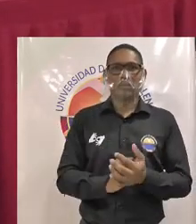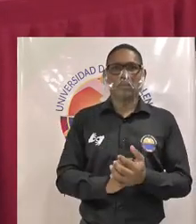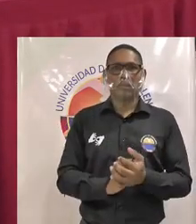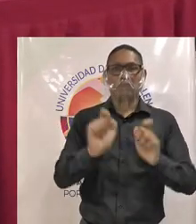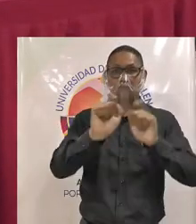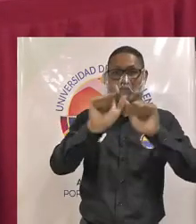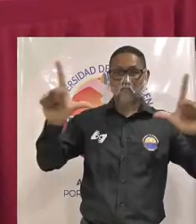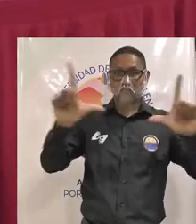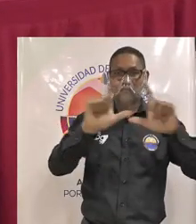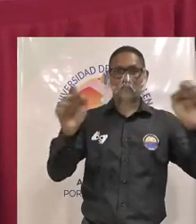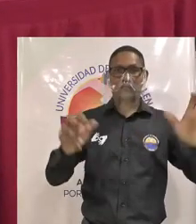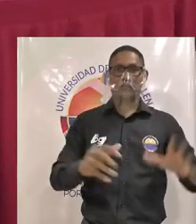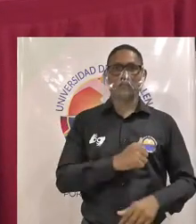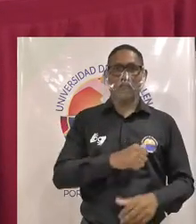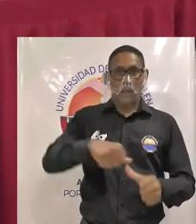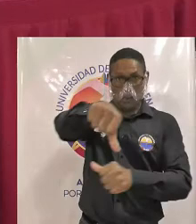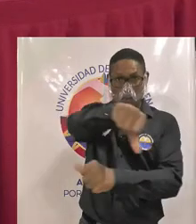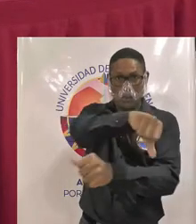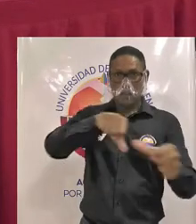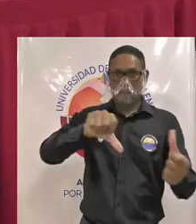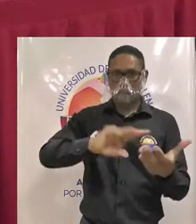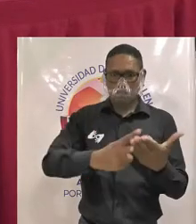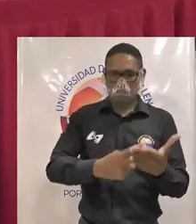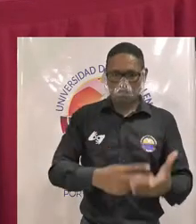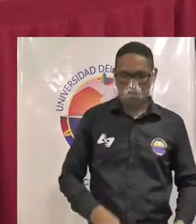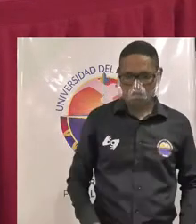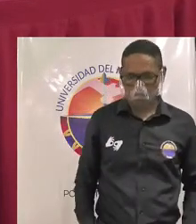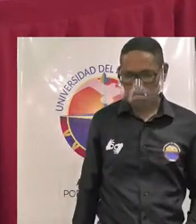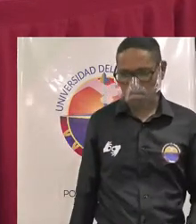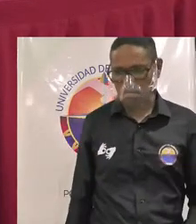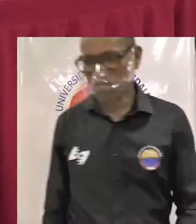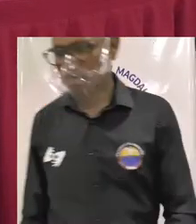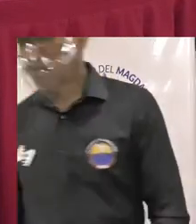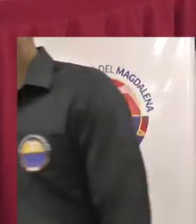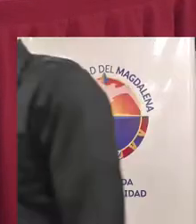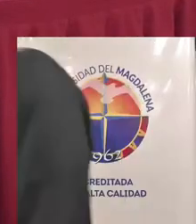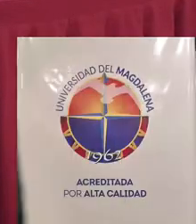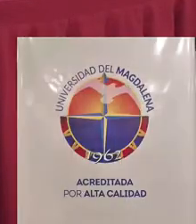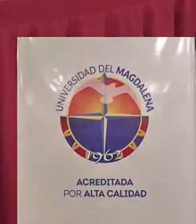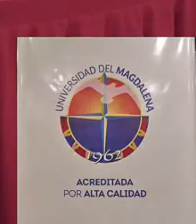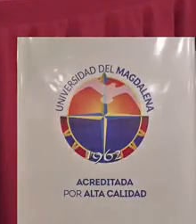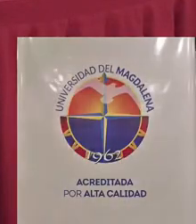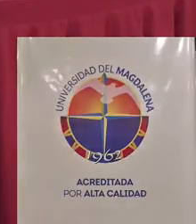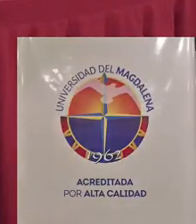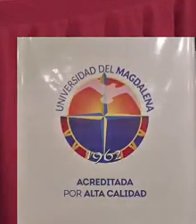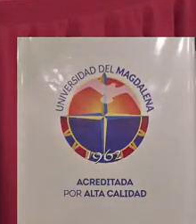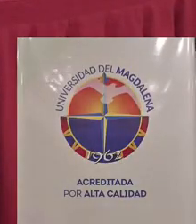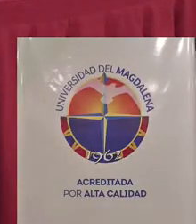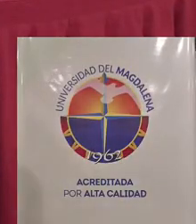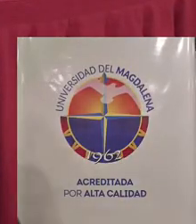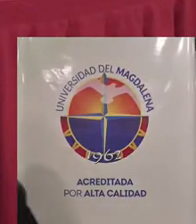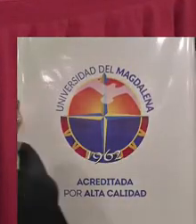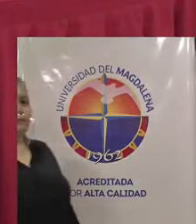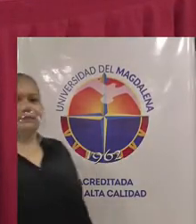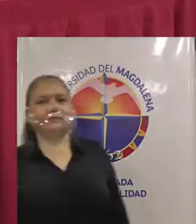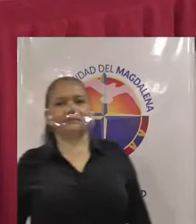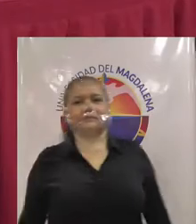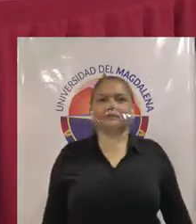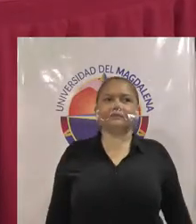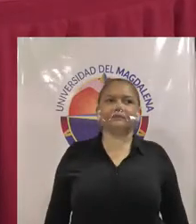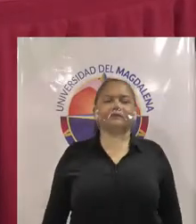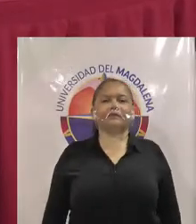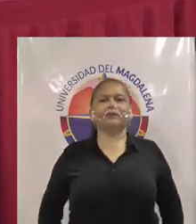virtuales saludando a la comunidad que a esta hora nos sigue hoy con la participación de estudiantes